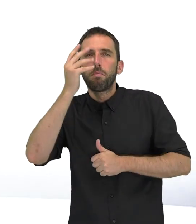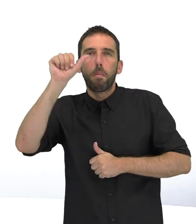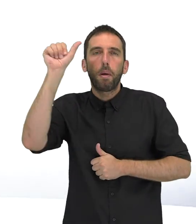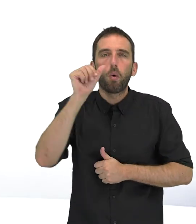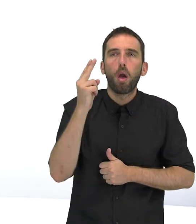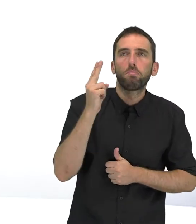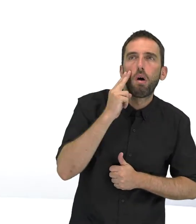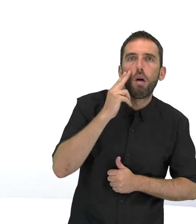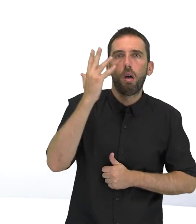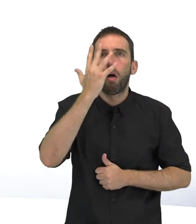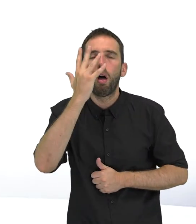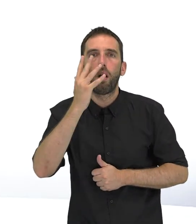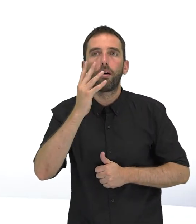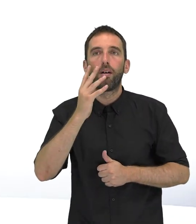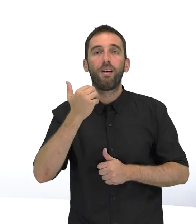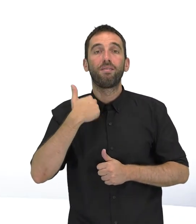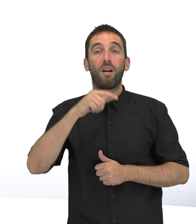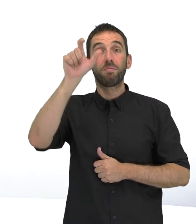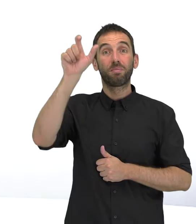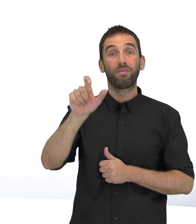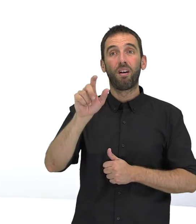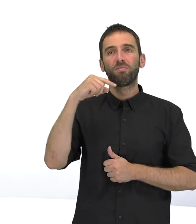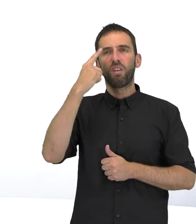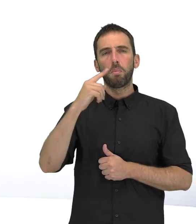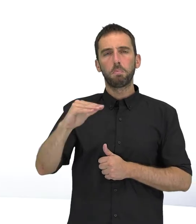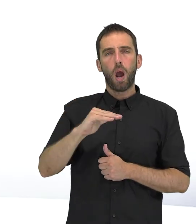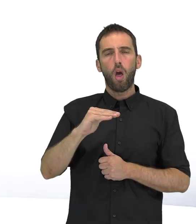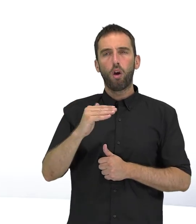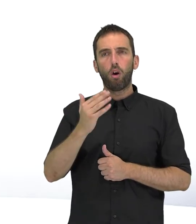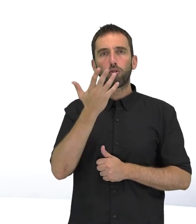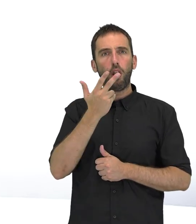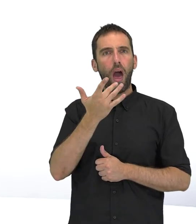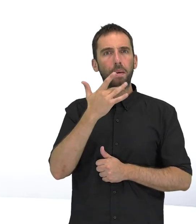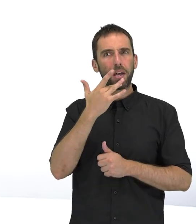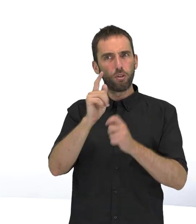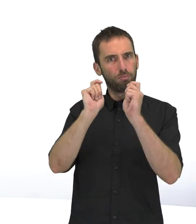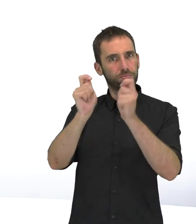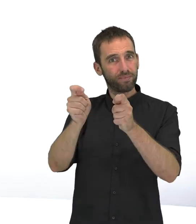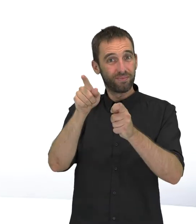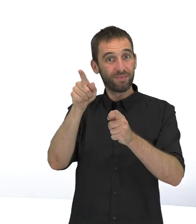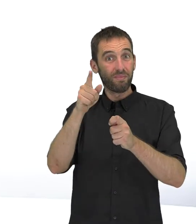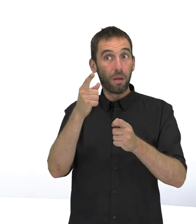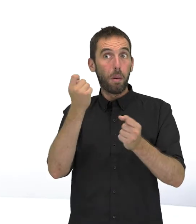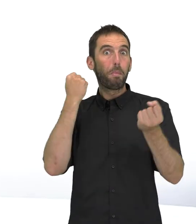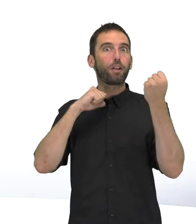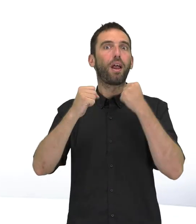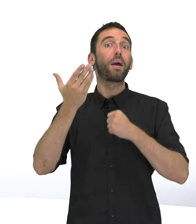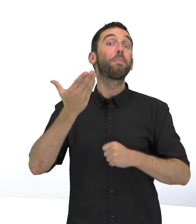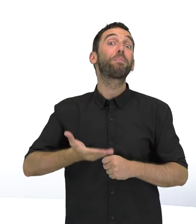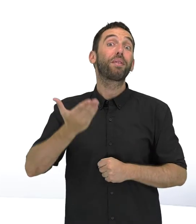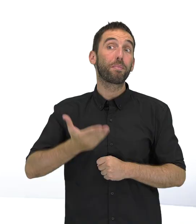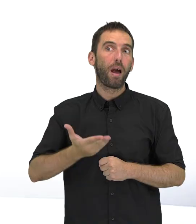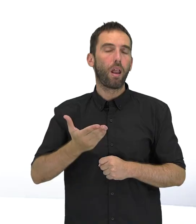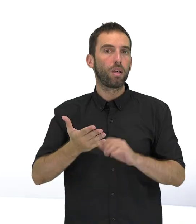aparece un tipo con cara de malo al que le ponen los subtítulos en color amarillo, que suele ser el de un personaje principal,